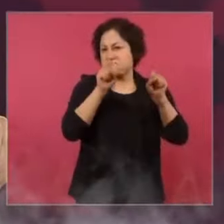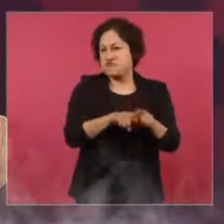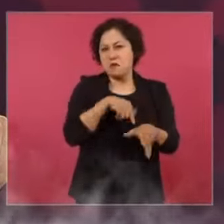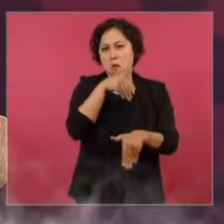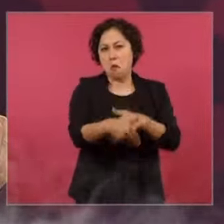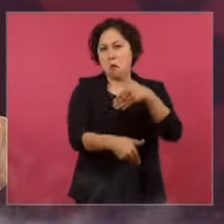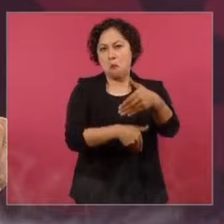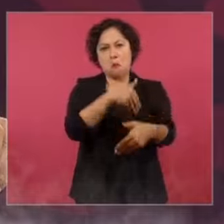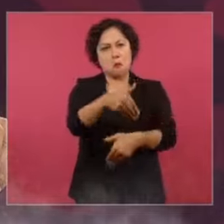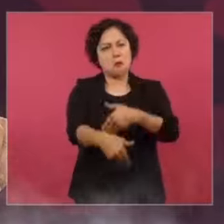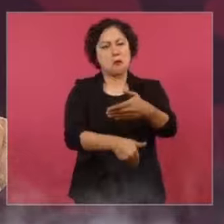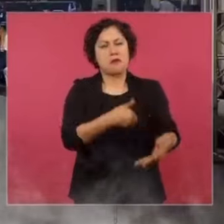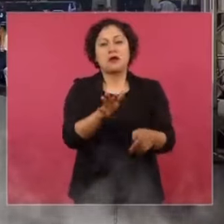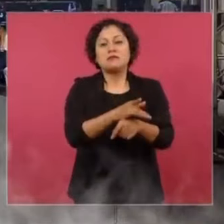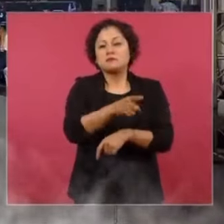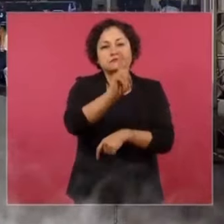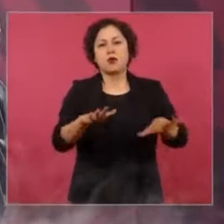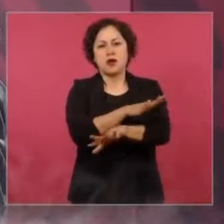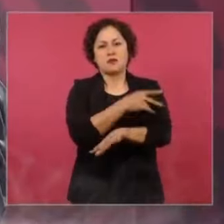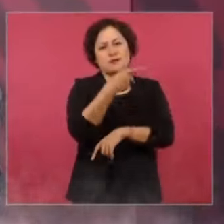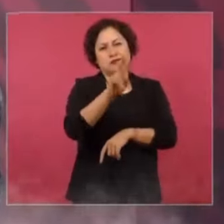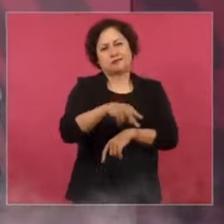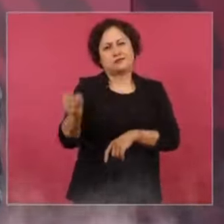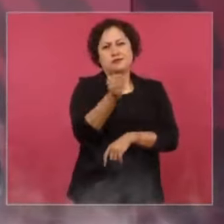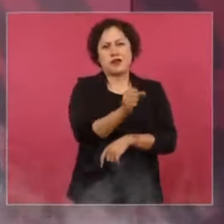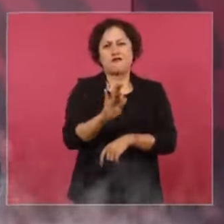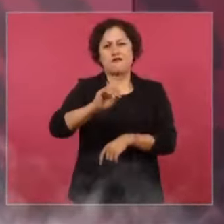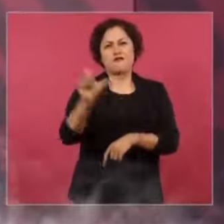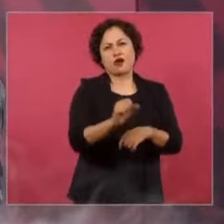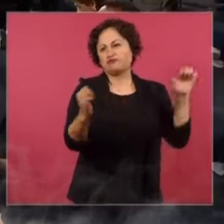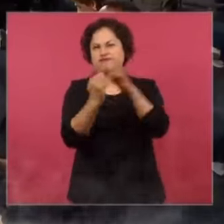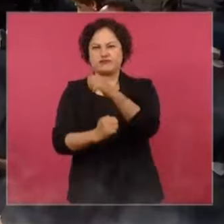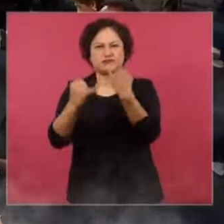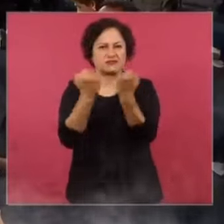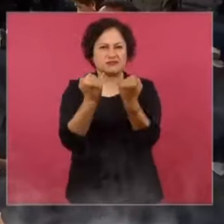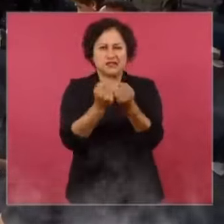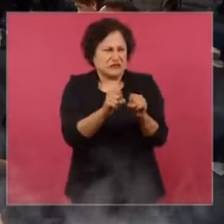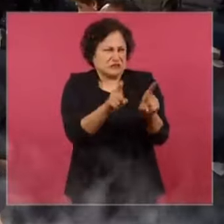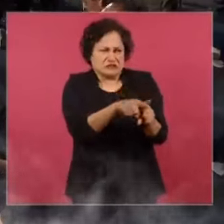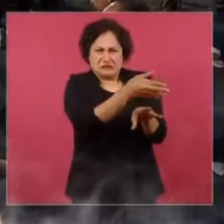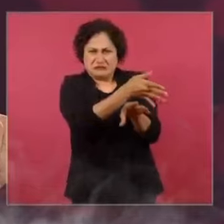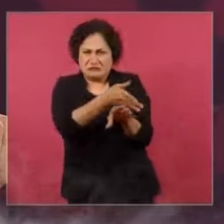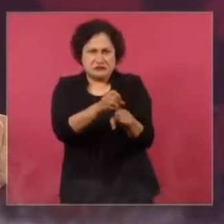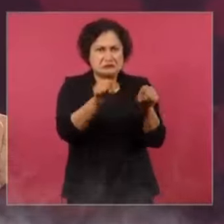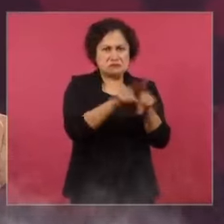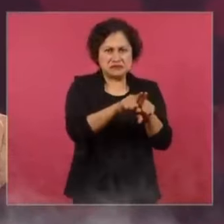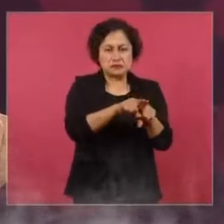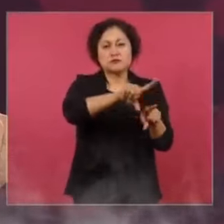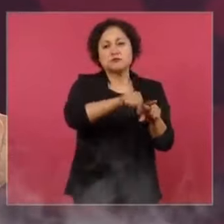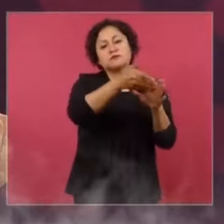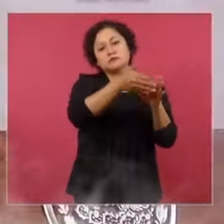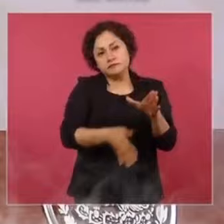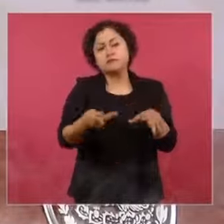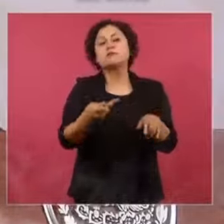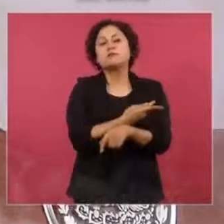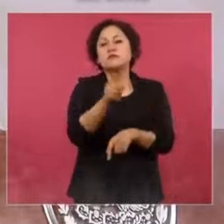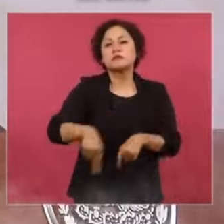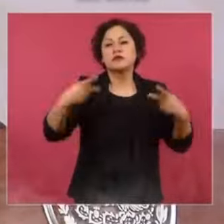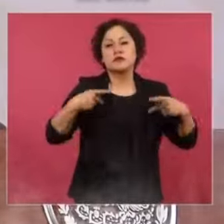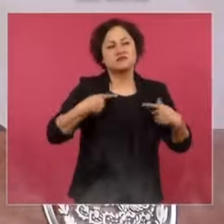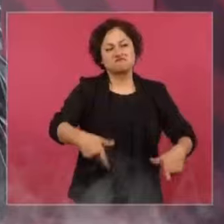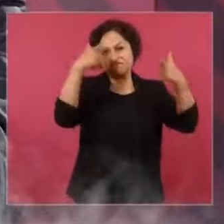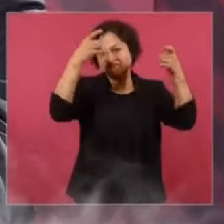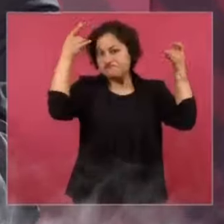con Fox y así hasta que la gente dijo basta y se inicia esta nueva etapa.